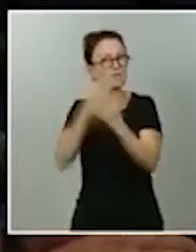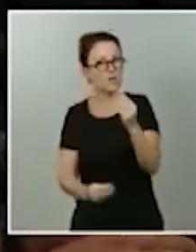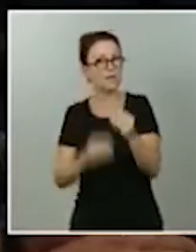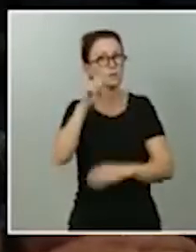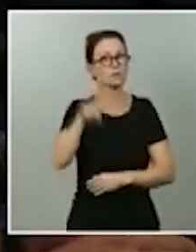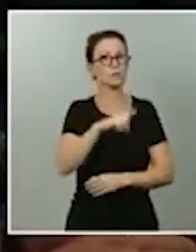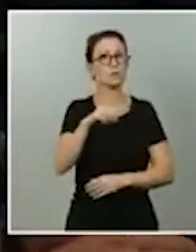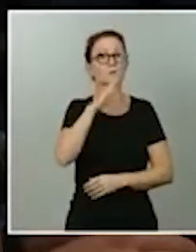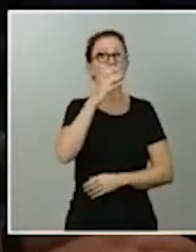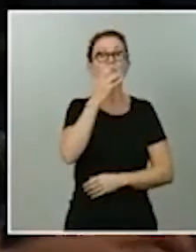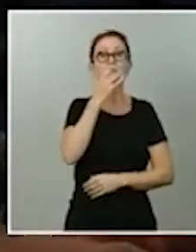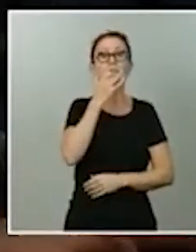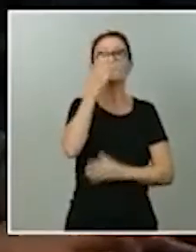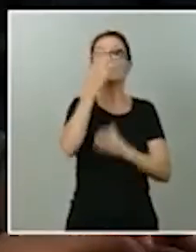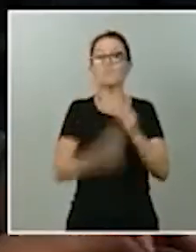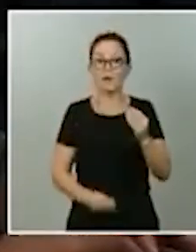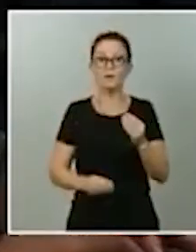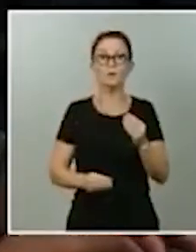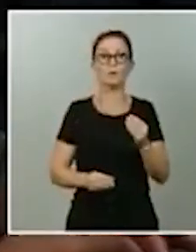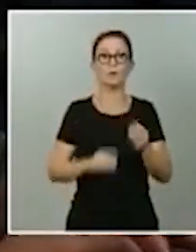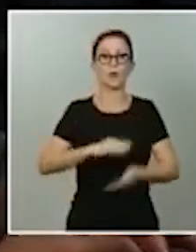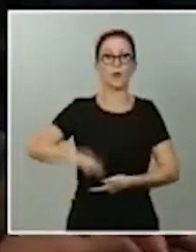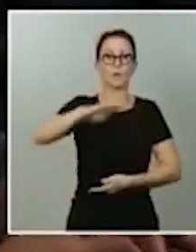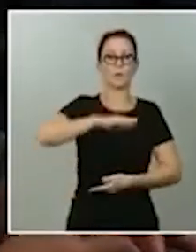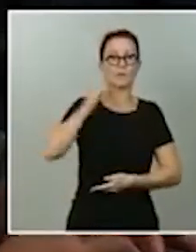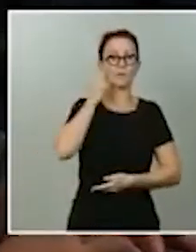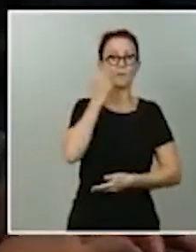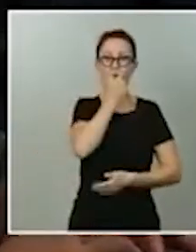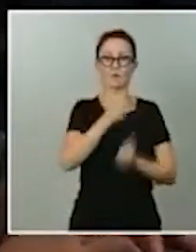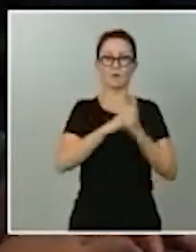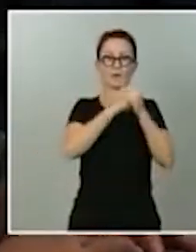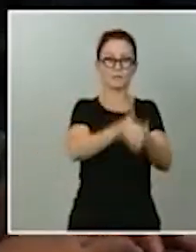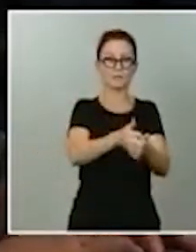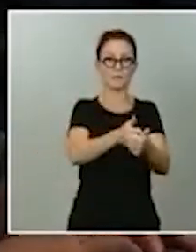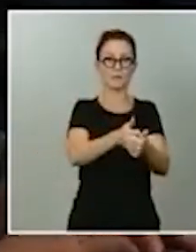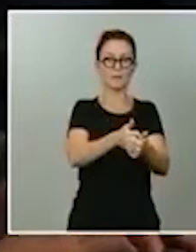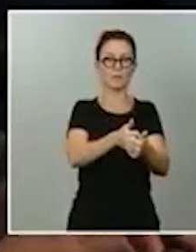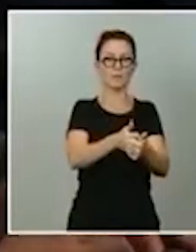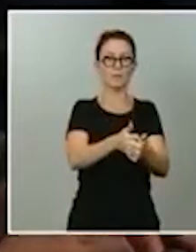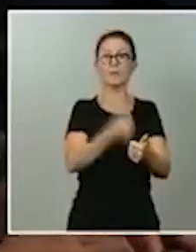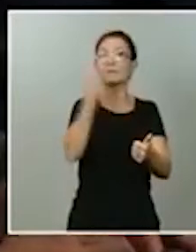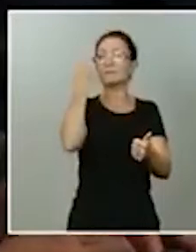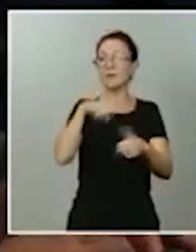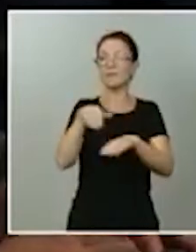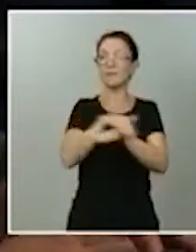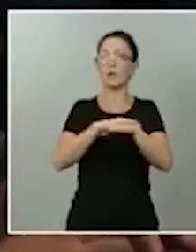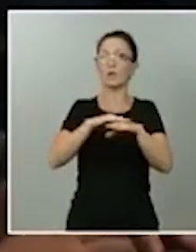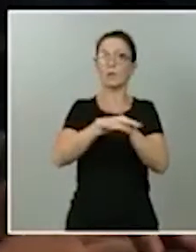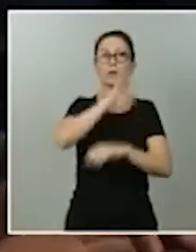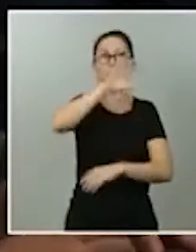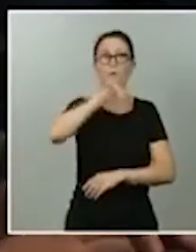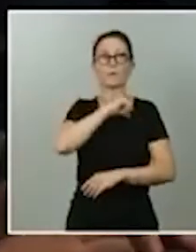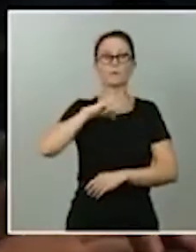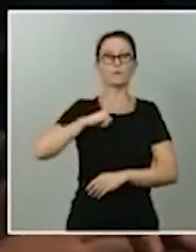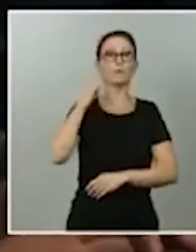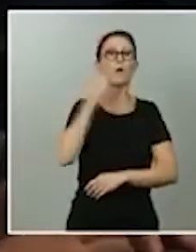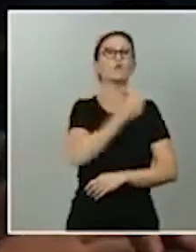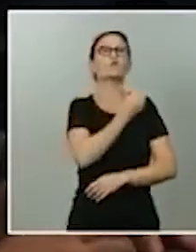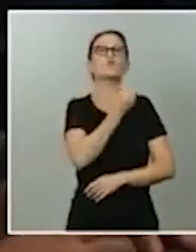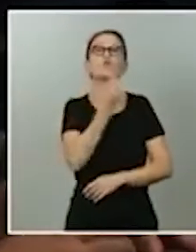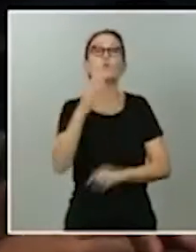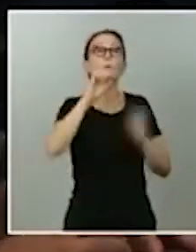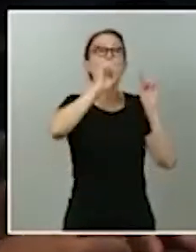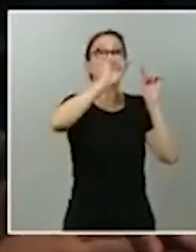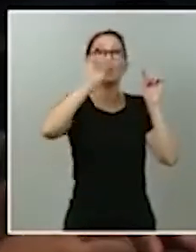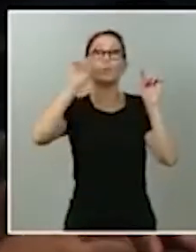tiene el gobierno un listado detallado de cuántos rastreadores tiene cada comunidad autónoma en tal caso qué comunidad